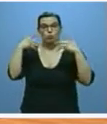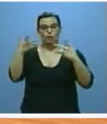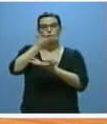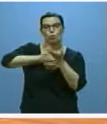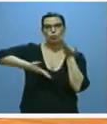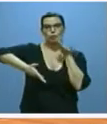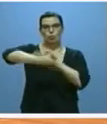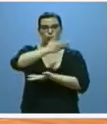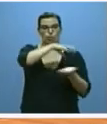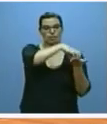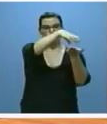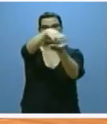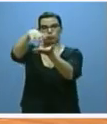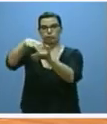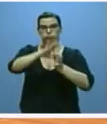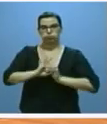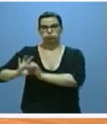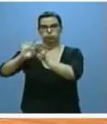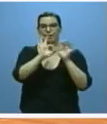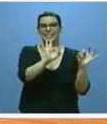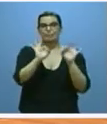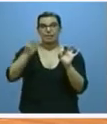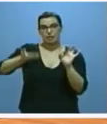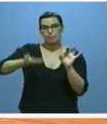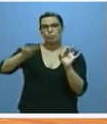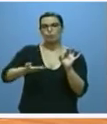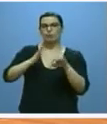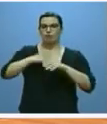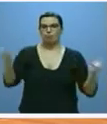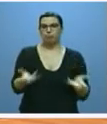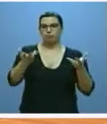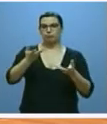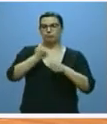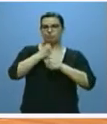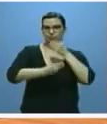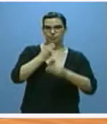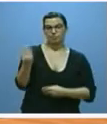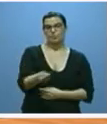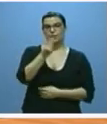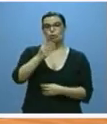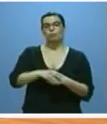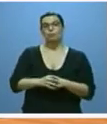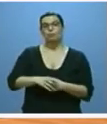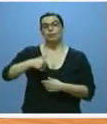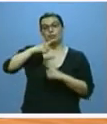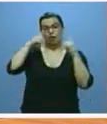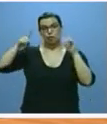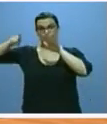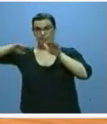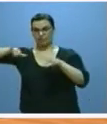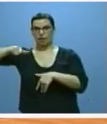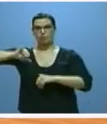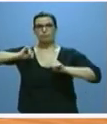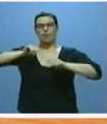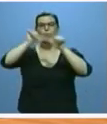colaboración entre centros en especialidades fundamentales para nosotros. Y en el segundo semestre del año se pondrá en funcionamiento el nuevo modelo de coordinación